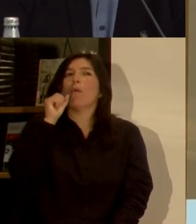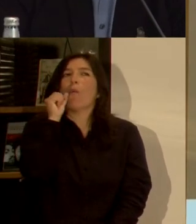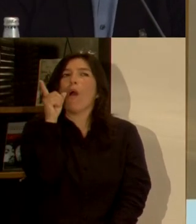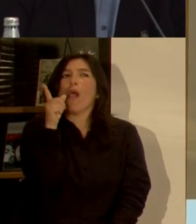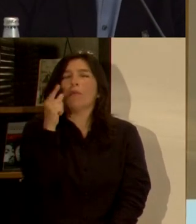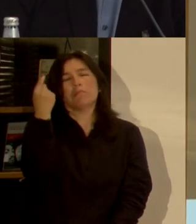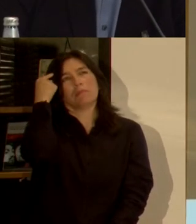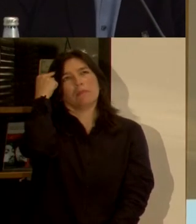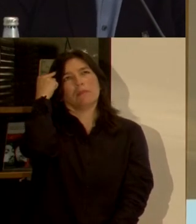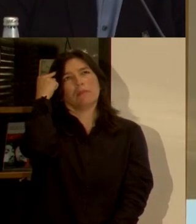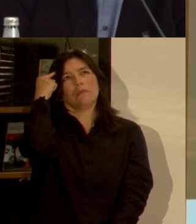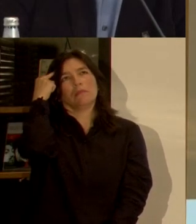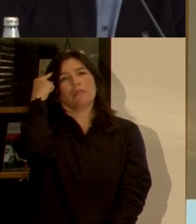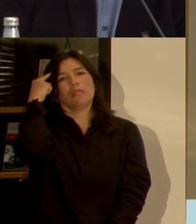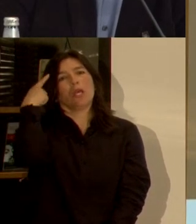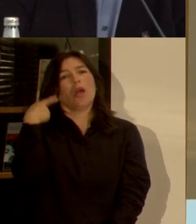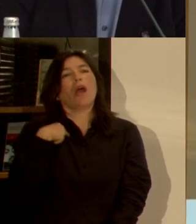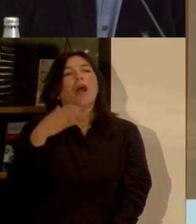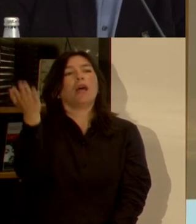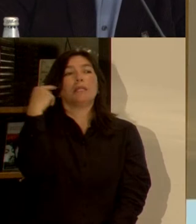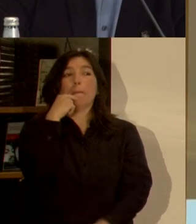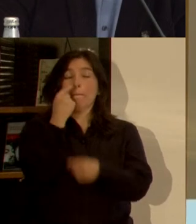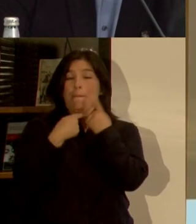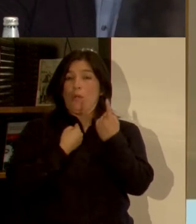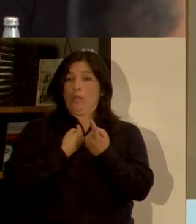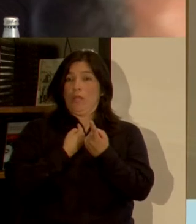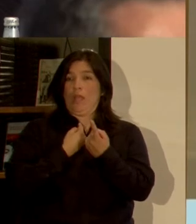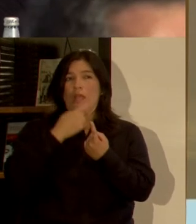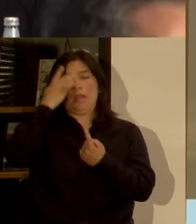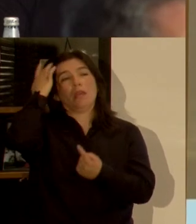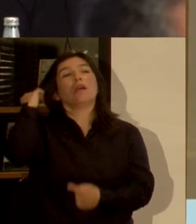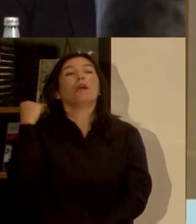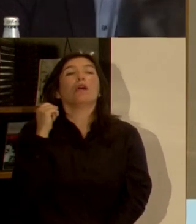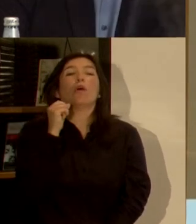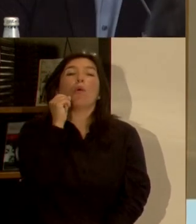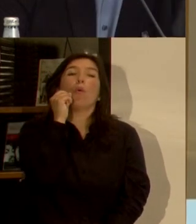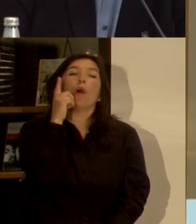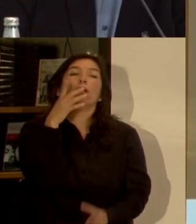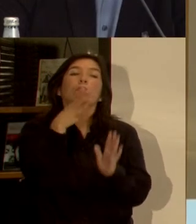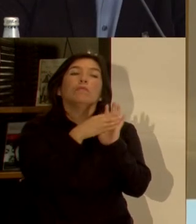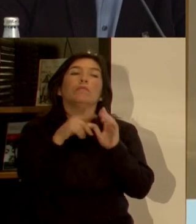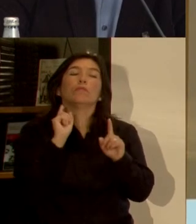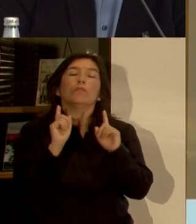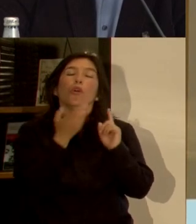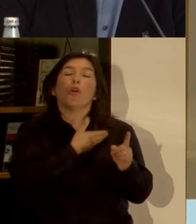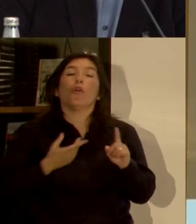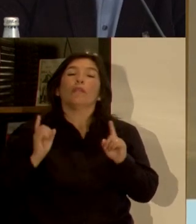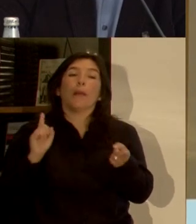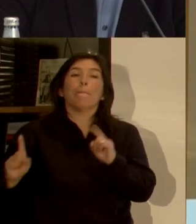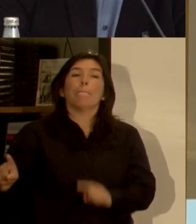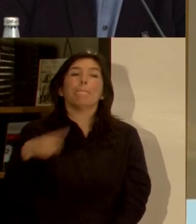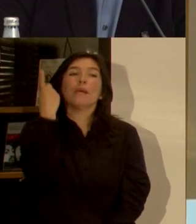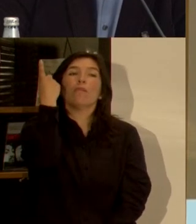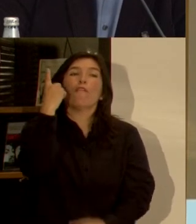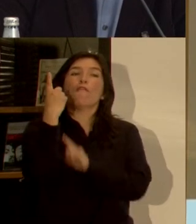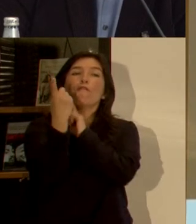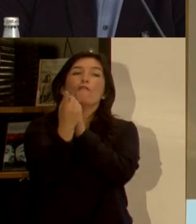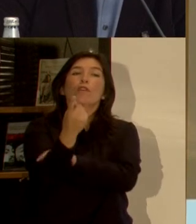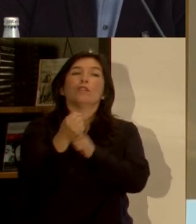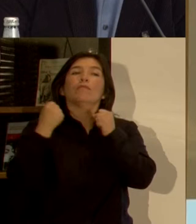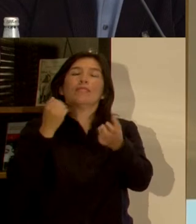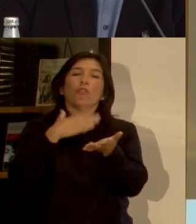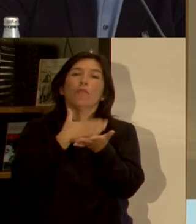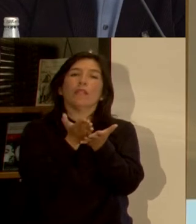Para mí, a propósito de la pregunta que nos hacía ¿cuáles son los criterios de la gobernanza? Lo primero, hay que fortalecer la gobernanidad y